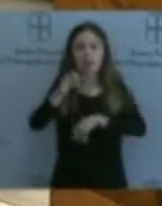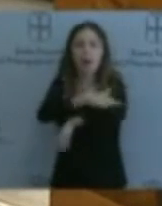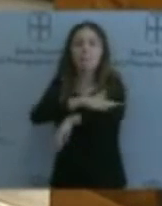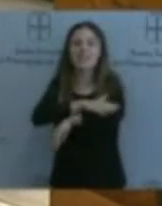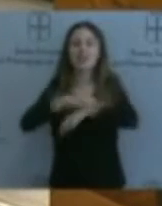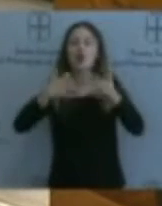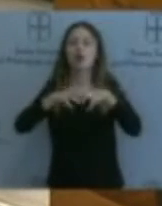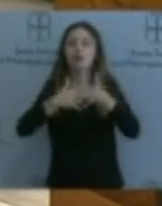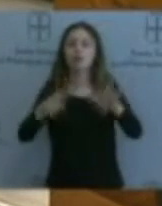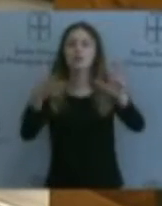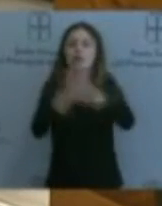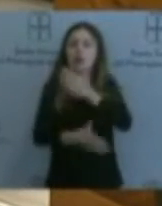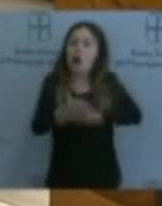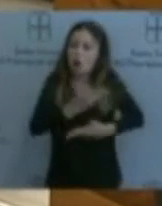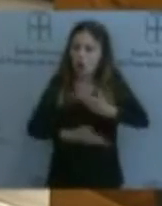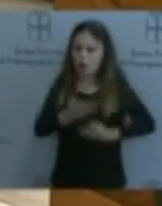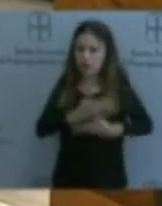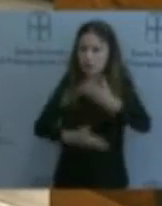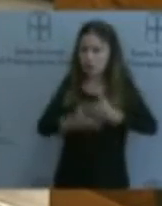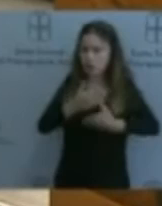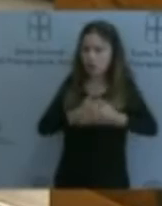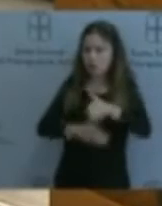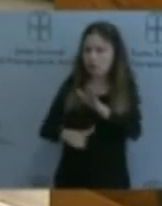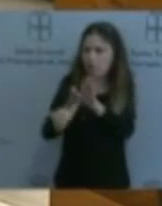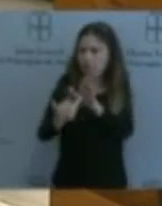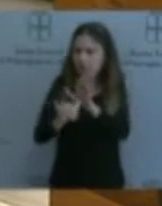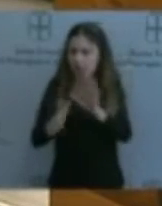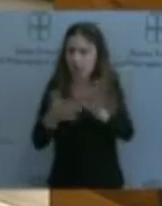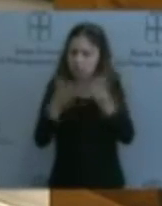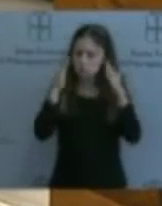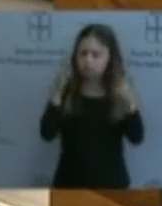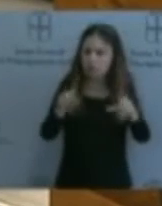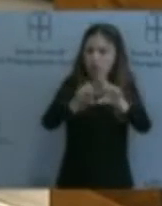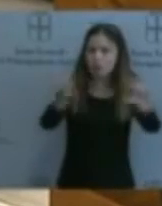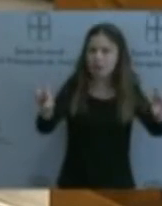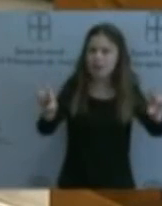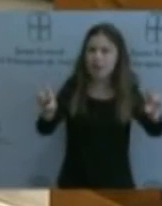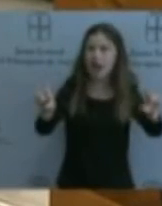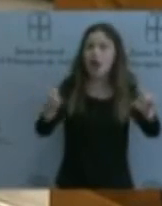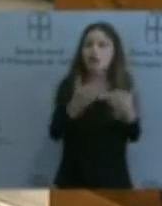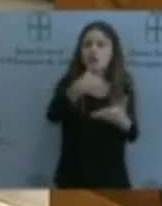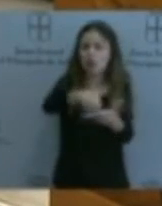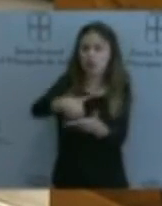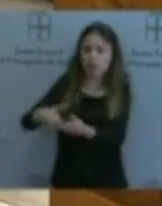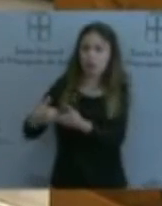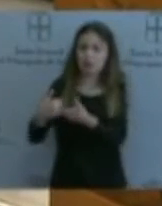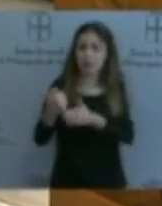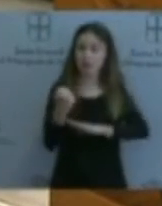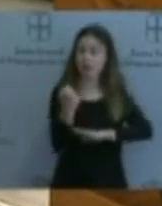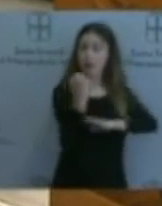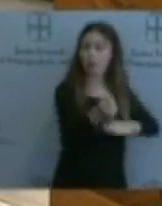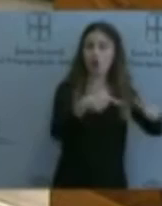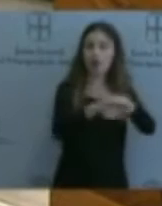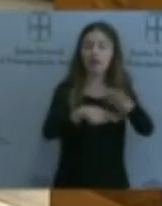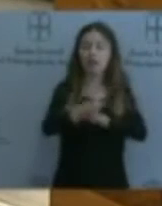dedicando especial atención a la empresa en sus distintas solicitudes de apoyo, gestiones y alternativas planteadas para el correcto